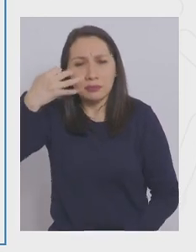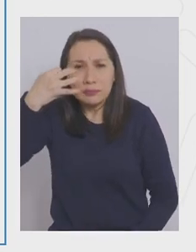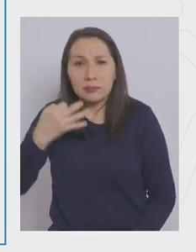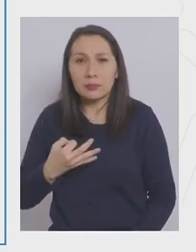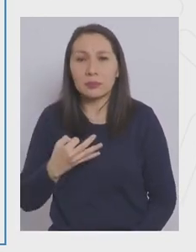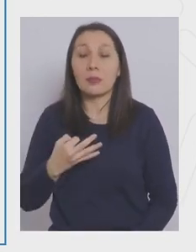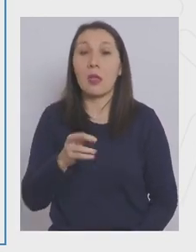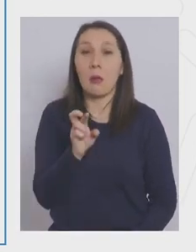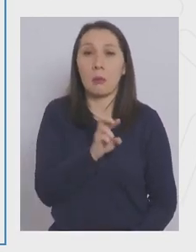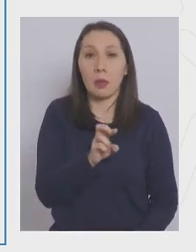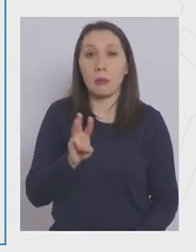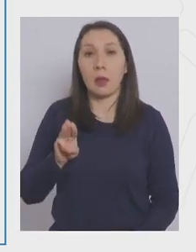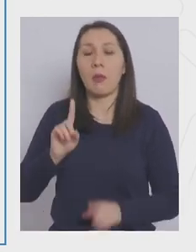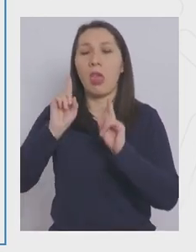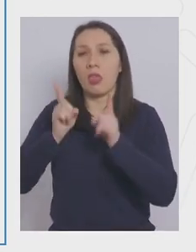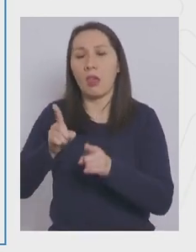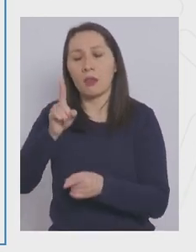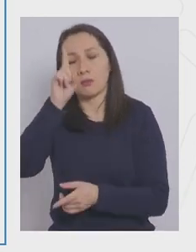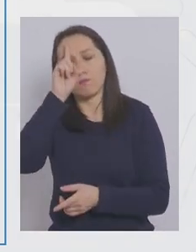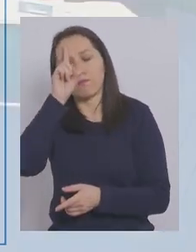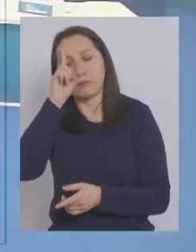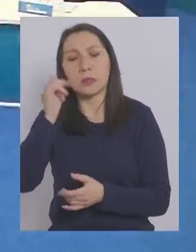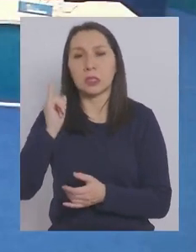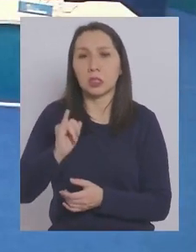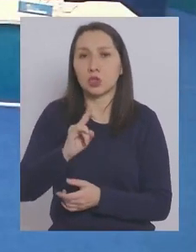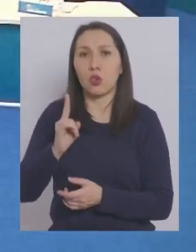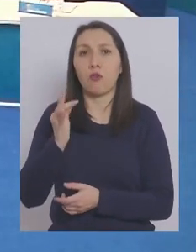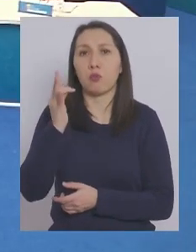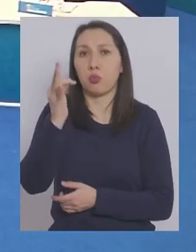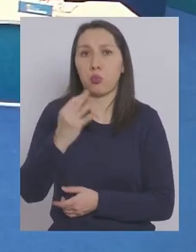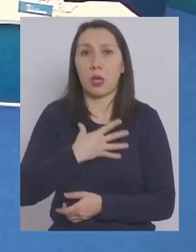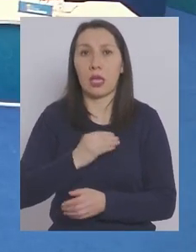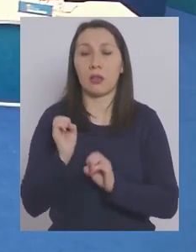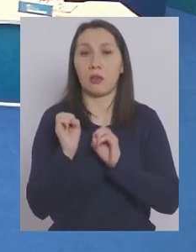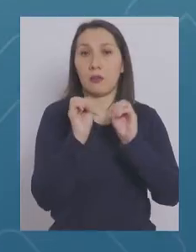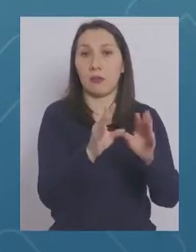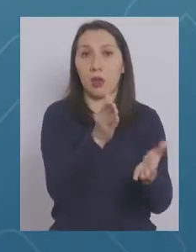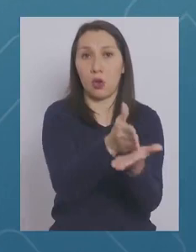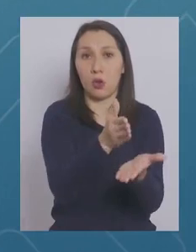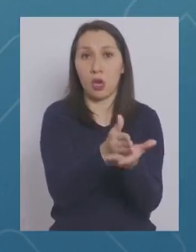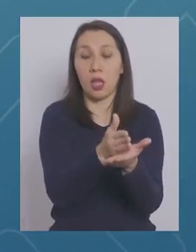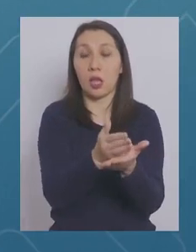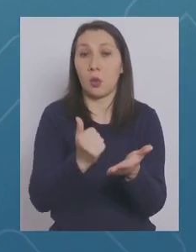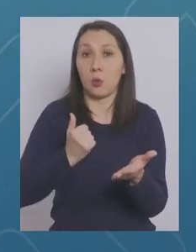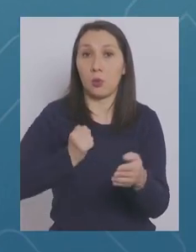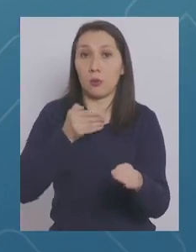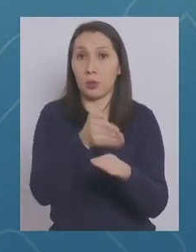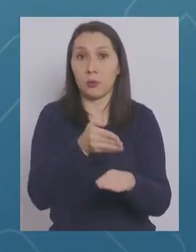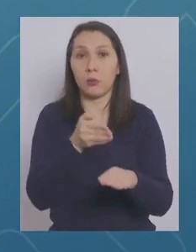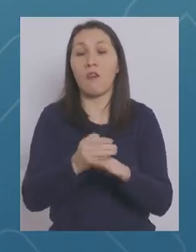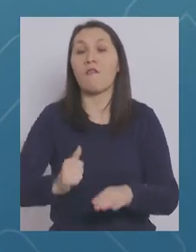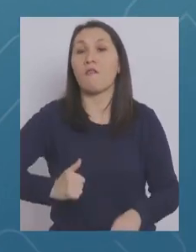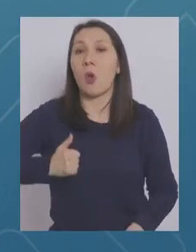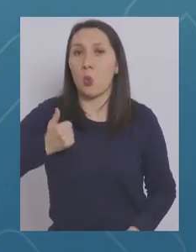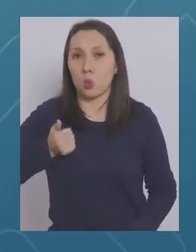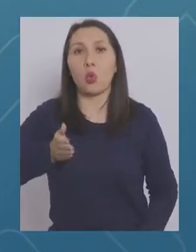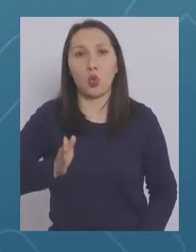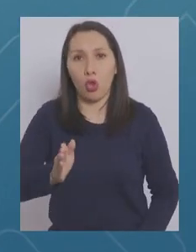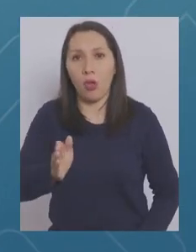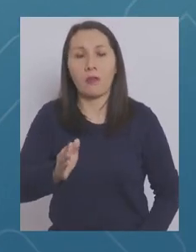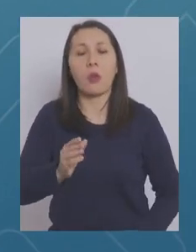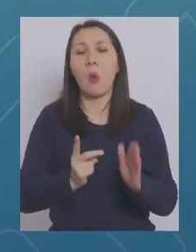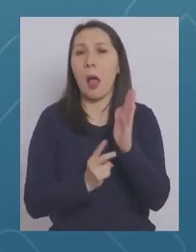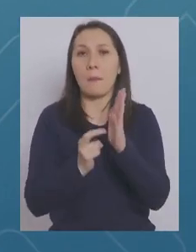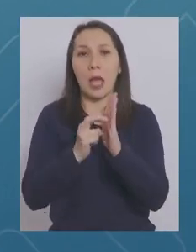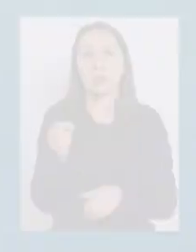que son los padres quienes deben decidir sobre el futuro de sus hijos, por lo que la asistencia a clases se mantendrá voluntaria en todas las